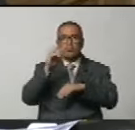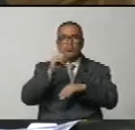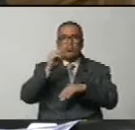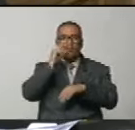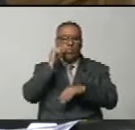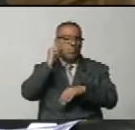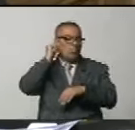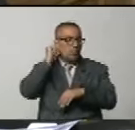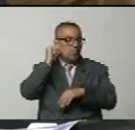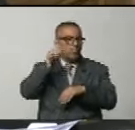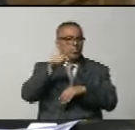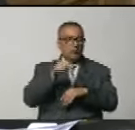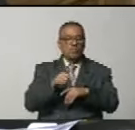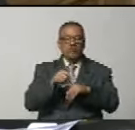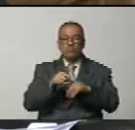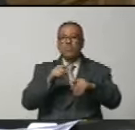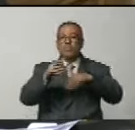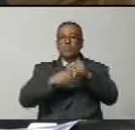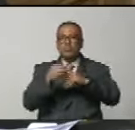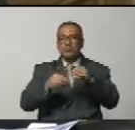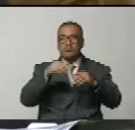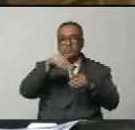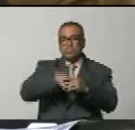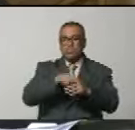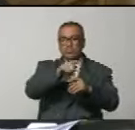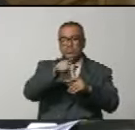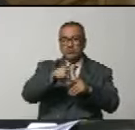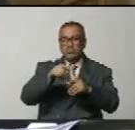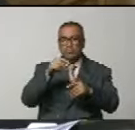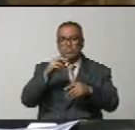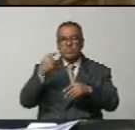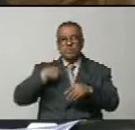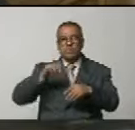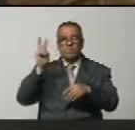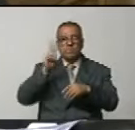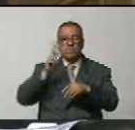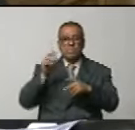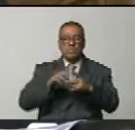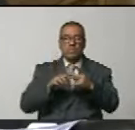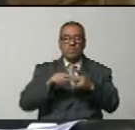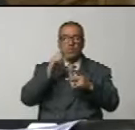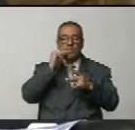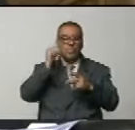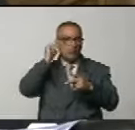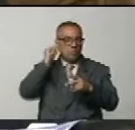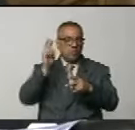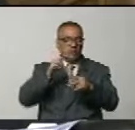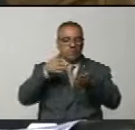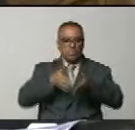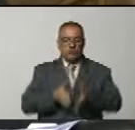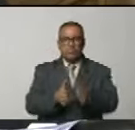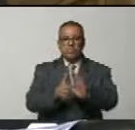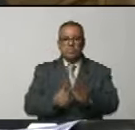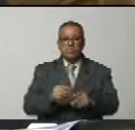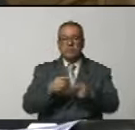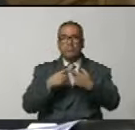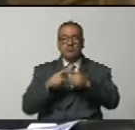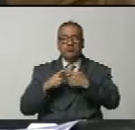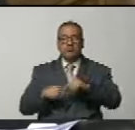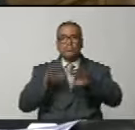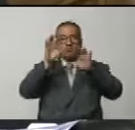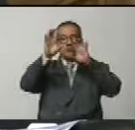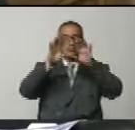gobernador para ser gobernadora o gobernador se requiere ser venezolana o venezolano por nacimiento y sin otra